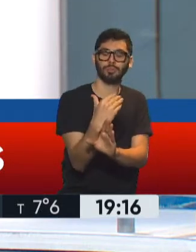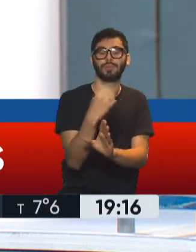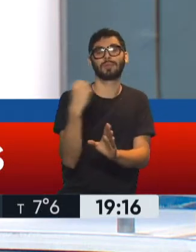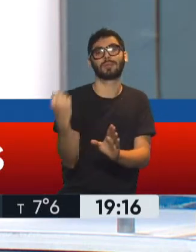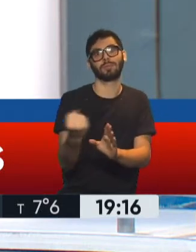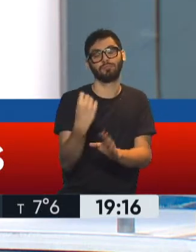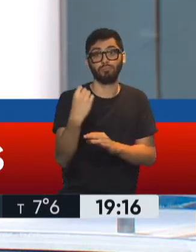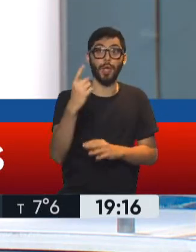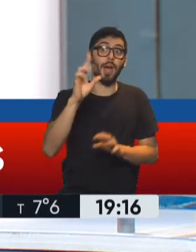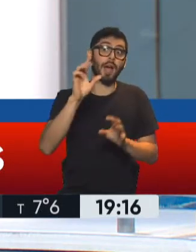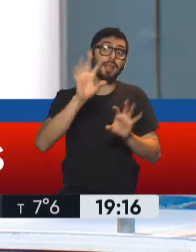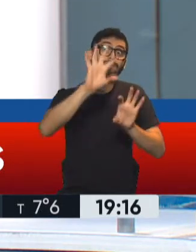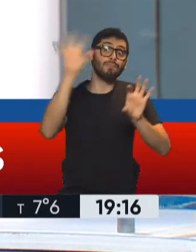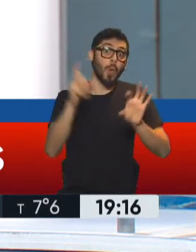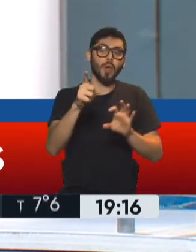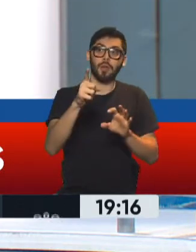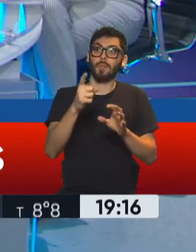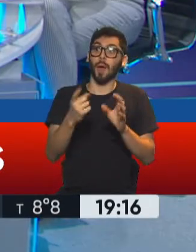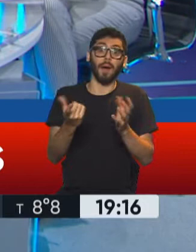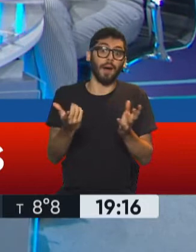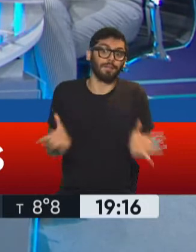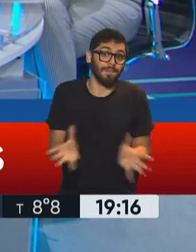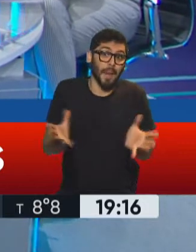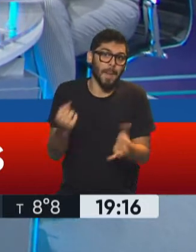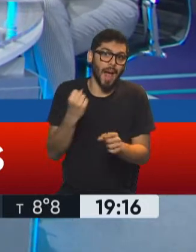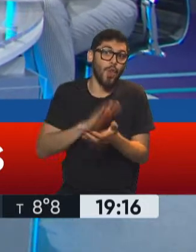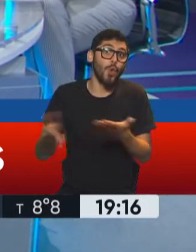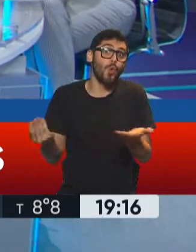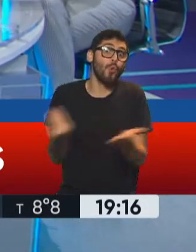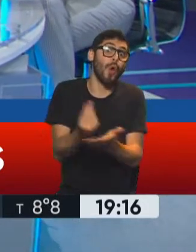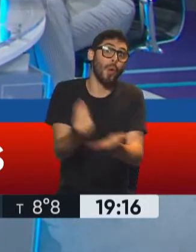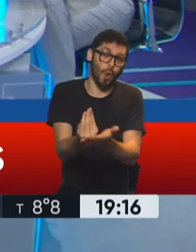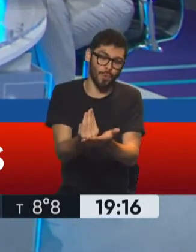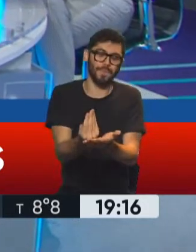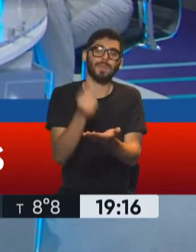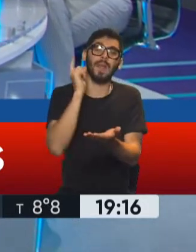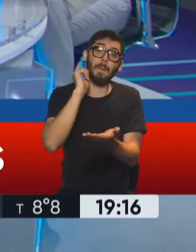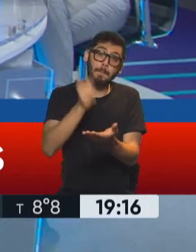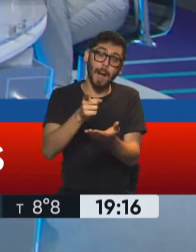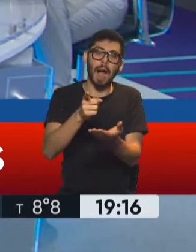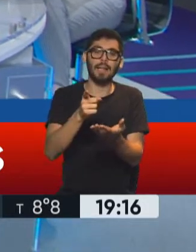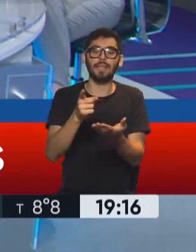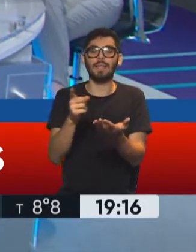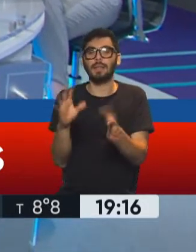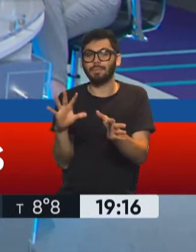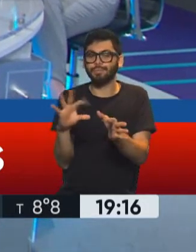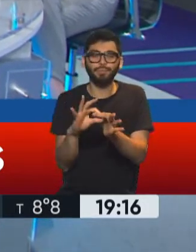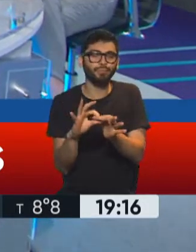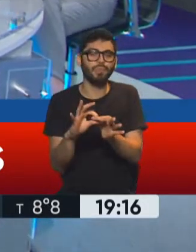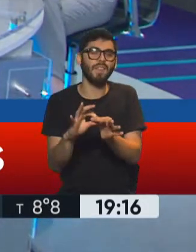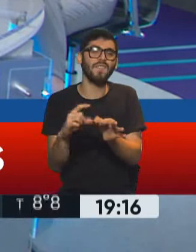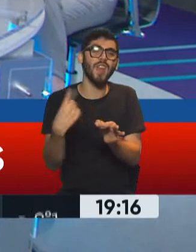puedan generar nuevos puestos de trabajo y tiene una perspectiva que siempre contamos, que es una perspectiva que si vemos una placa más